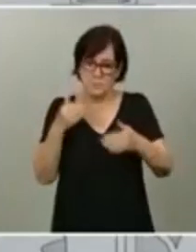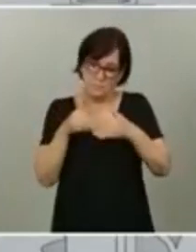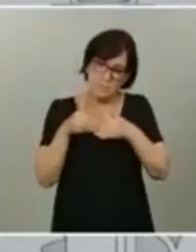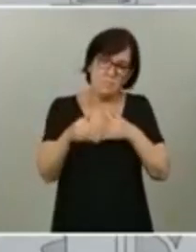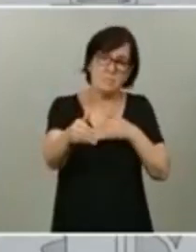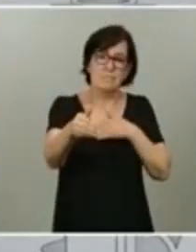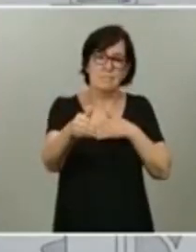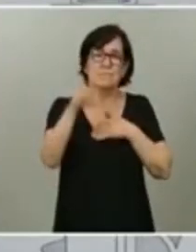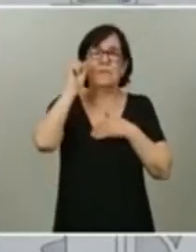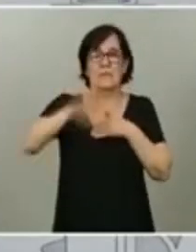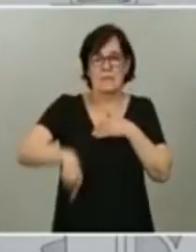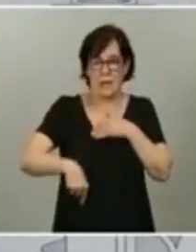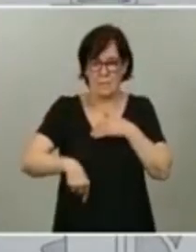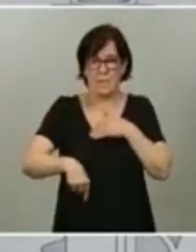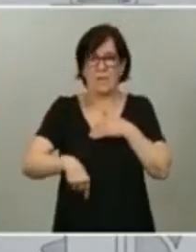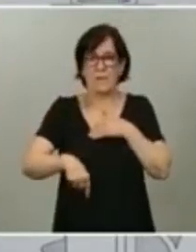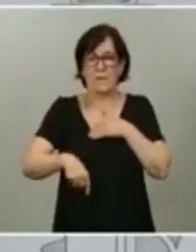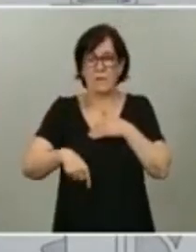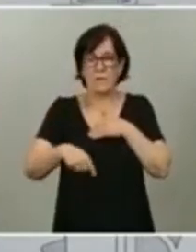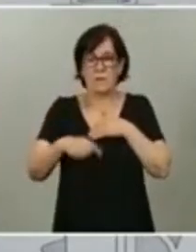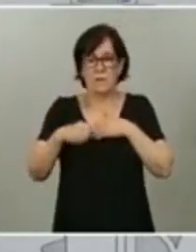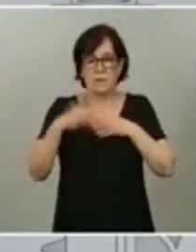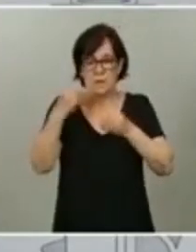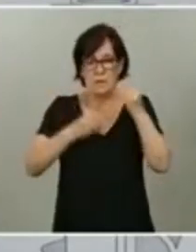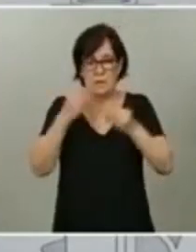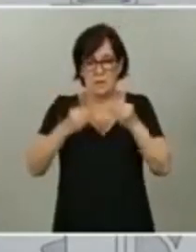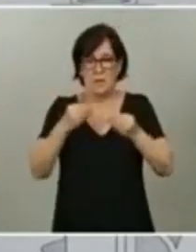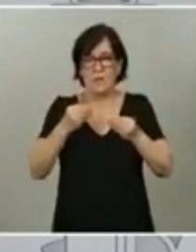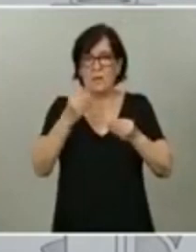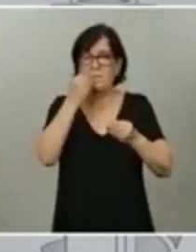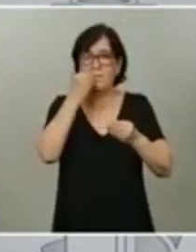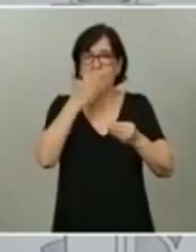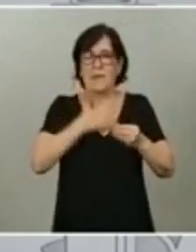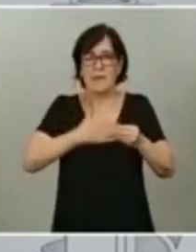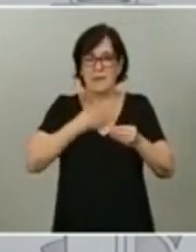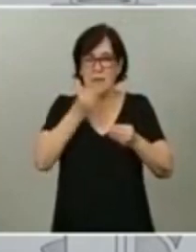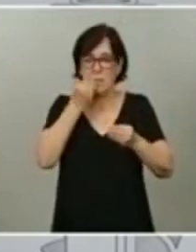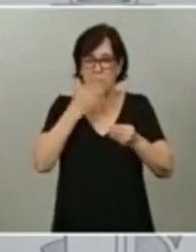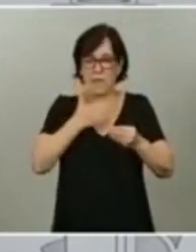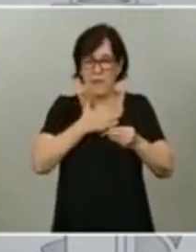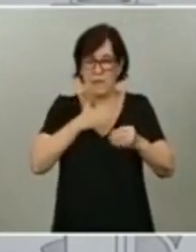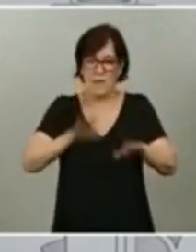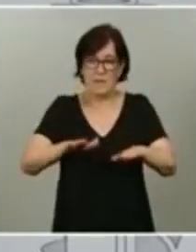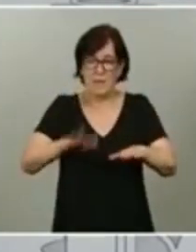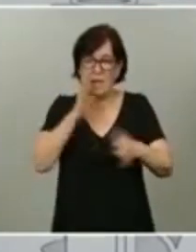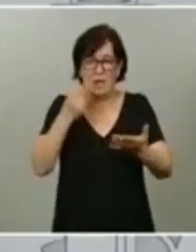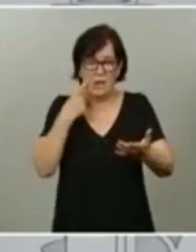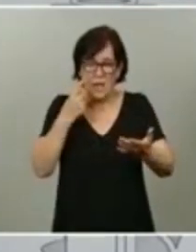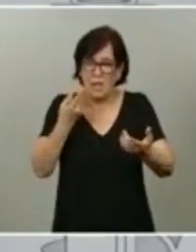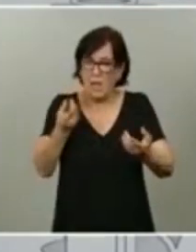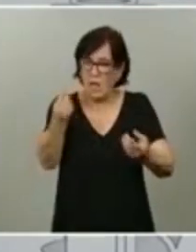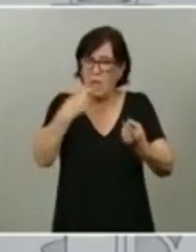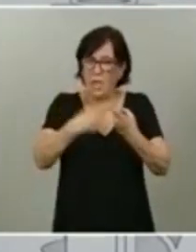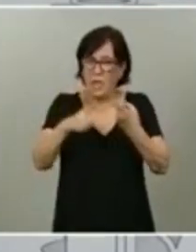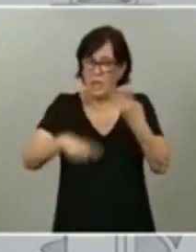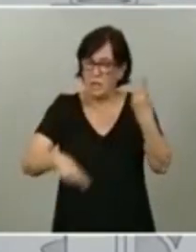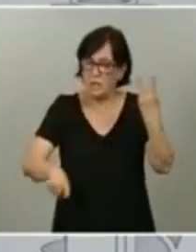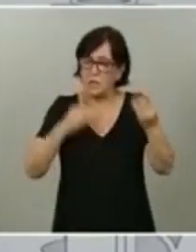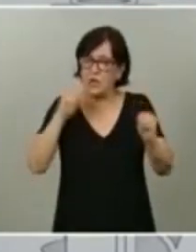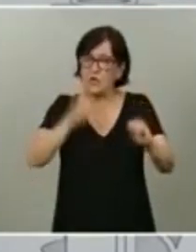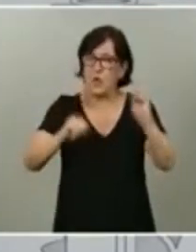el de poner en pie un nuevo estado del bienestar que subsane las carencias que se han evidenciado en esta crisis. Por eso,